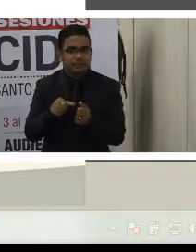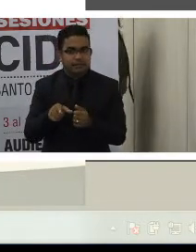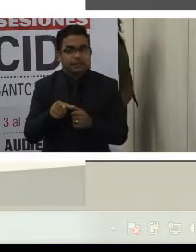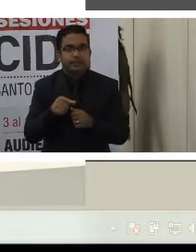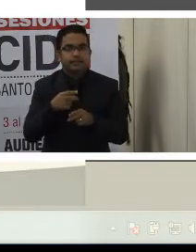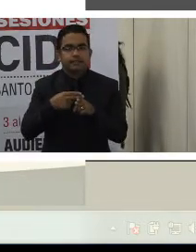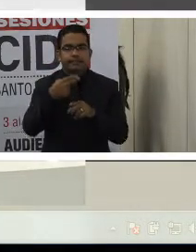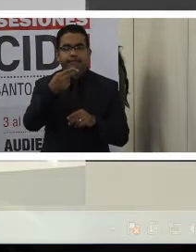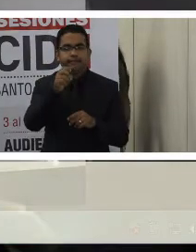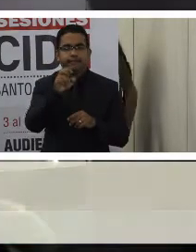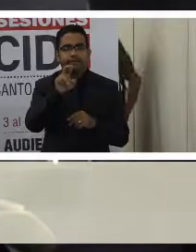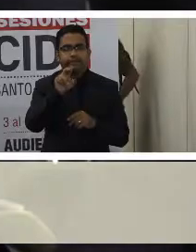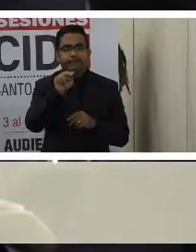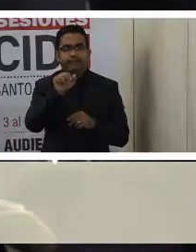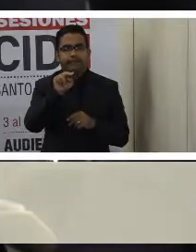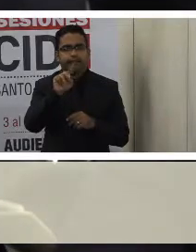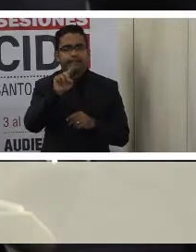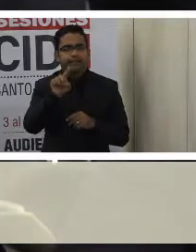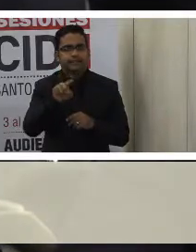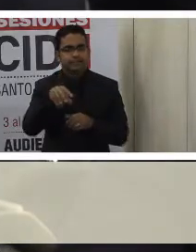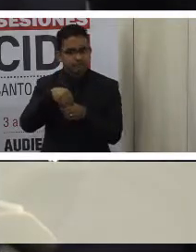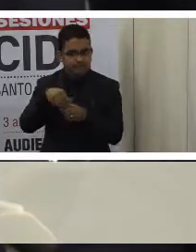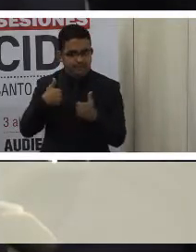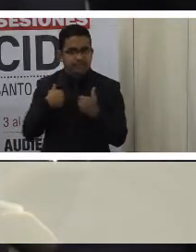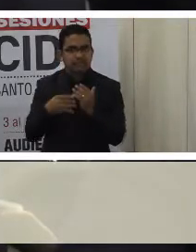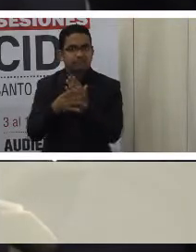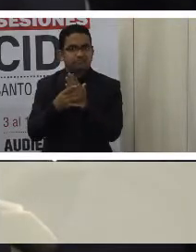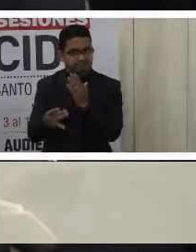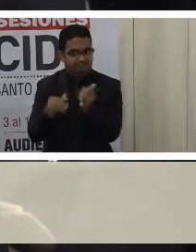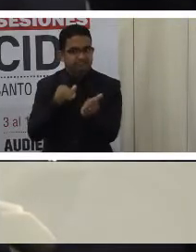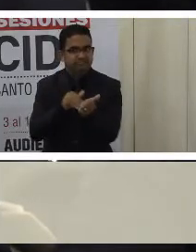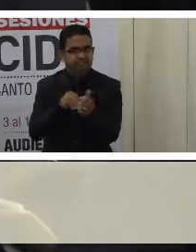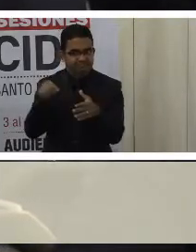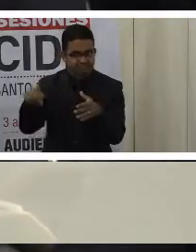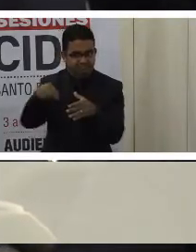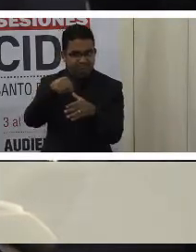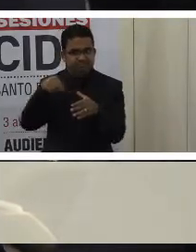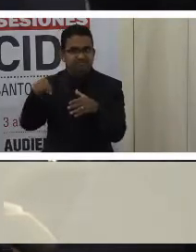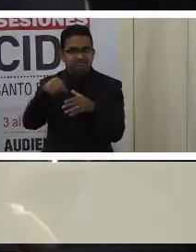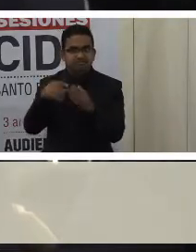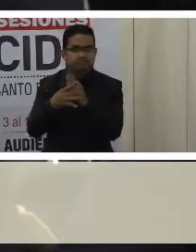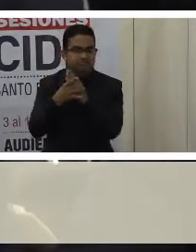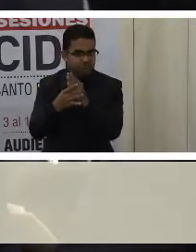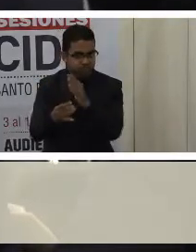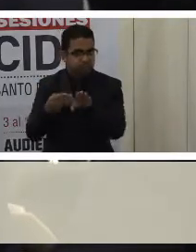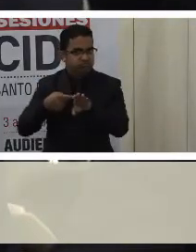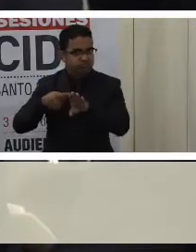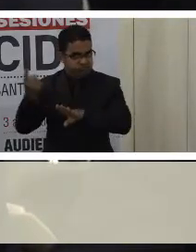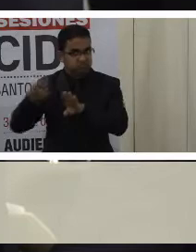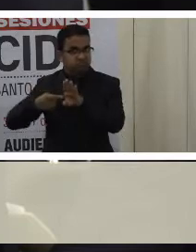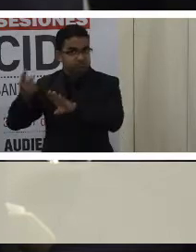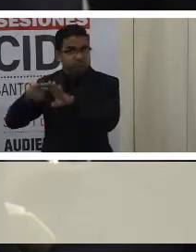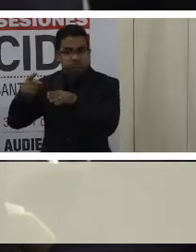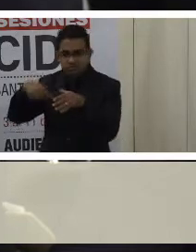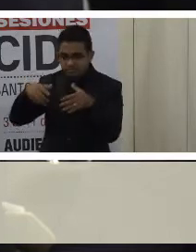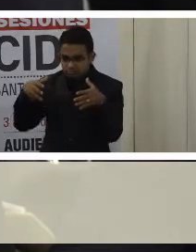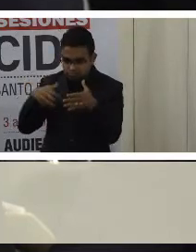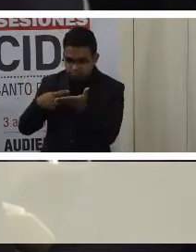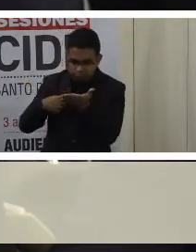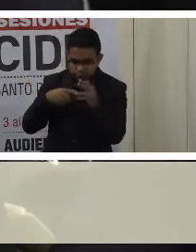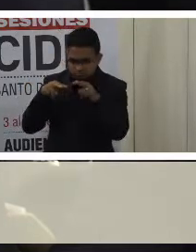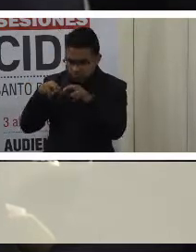en el cual hay un equipo de médicos y especialistas en el área médica, genética e integral, quienes realizan los estudios